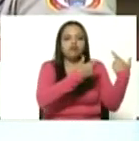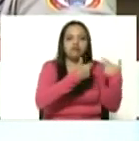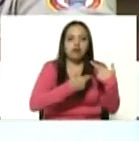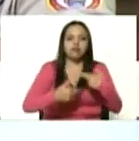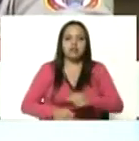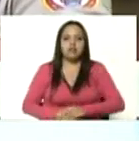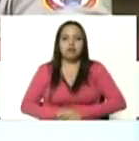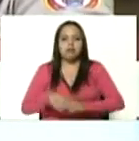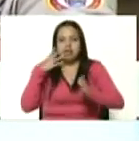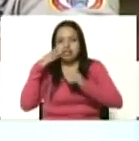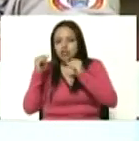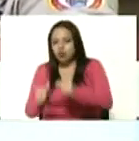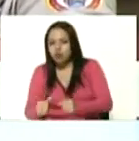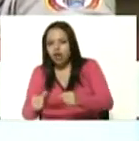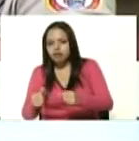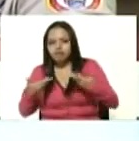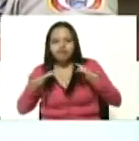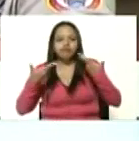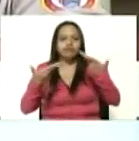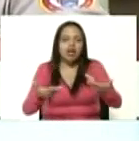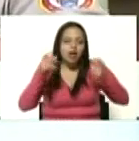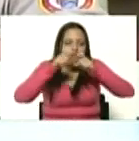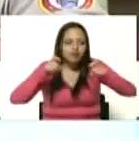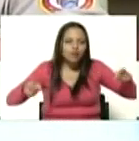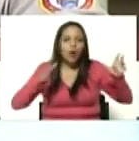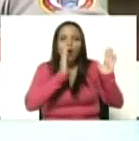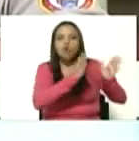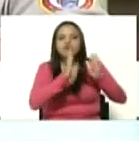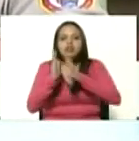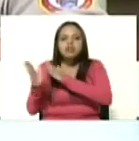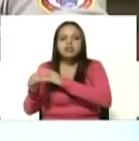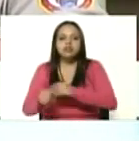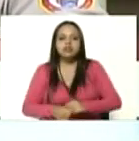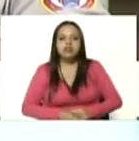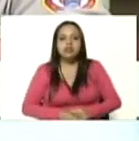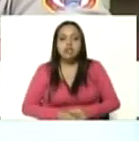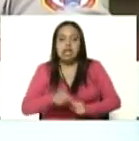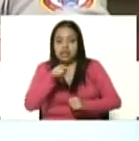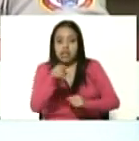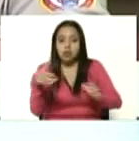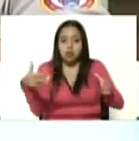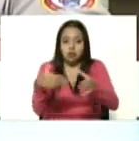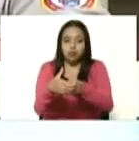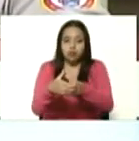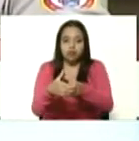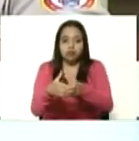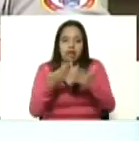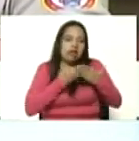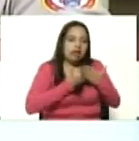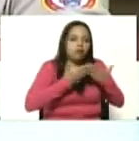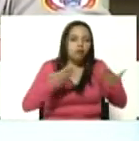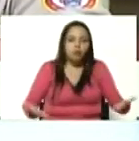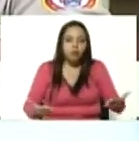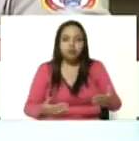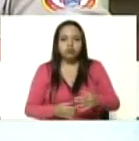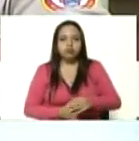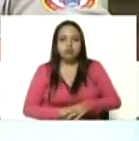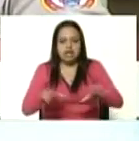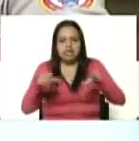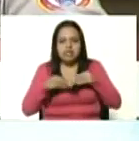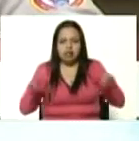para asegurar el equipamiento el adiestramiento y la organización de esta fuerza a las órdenes de